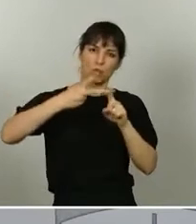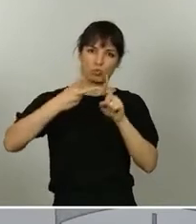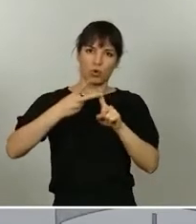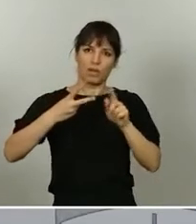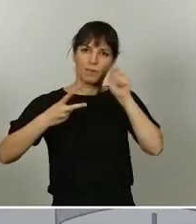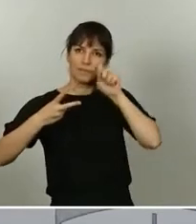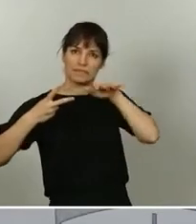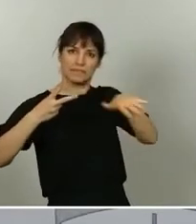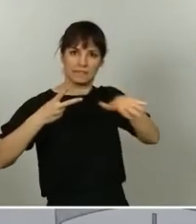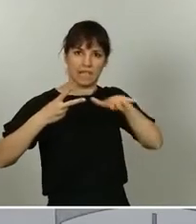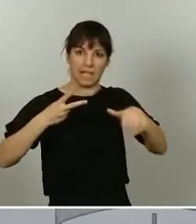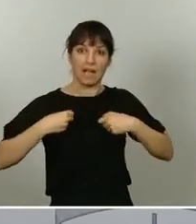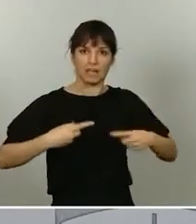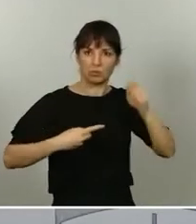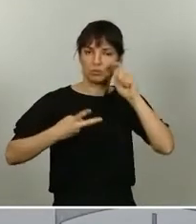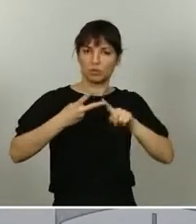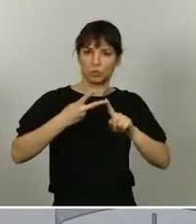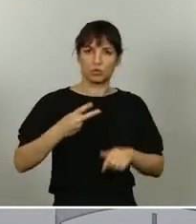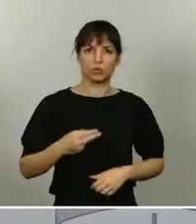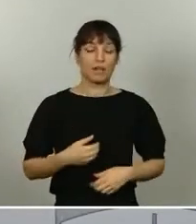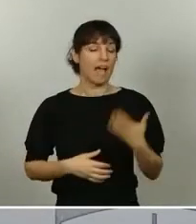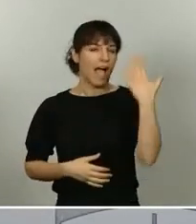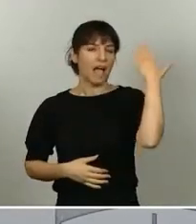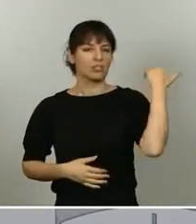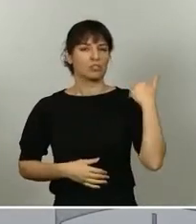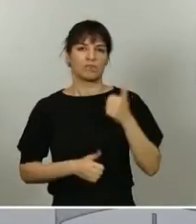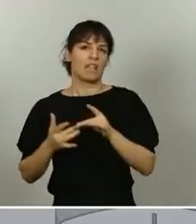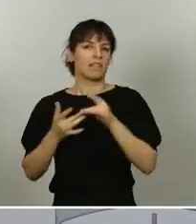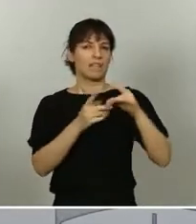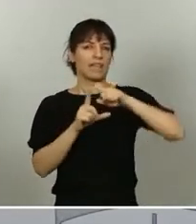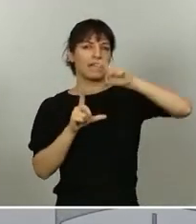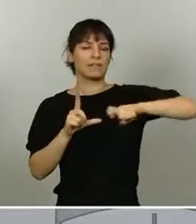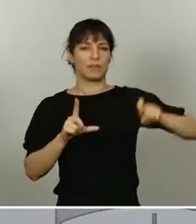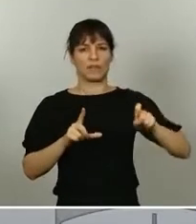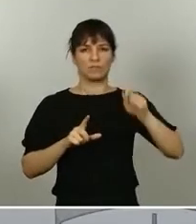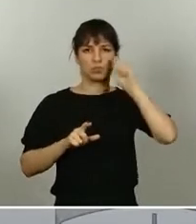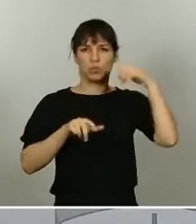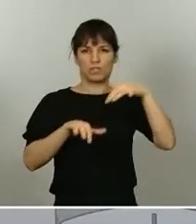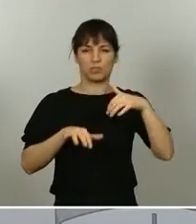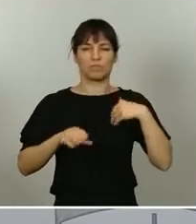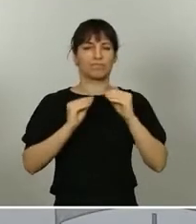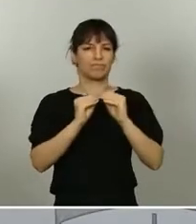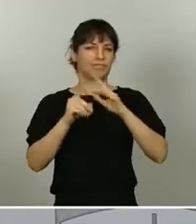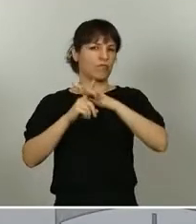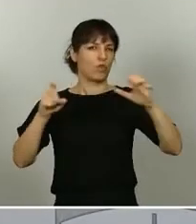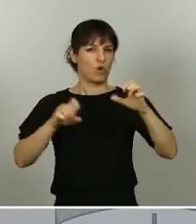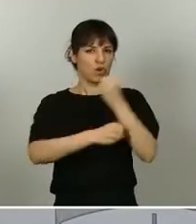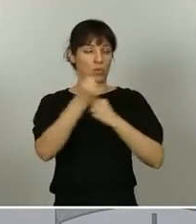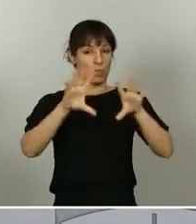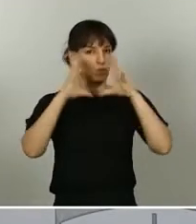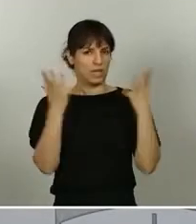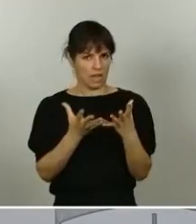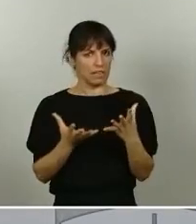cinco años el índice de competitividad turística elaborado por el Foro Económico Mundial. No me cabe la menor duda de que con el